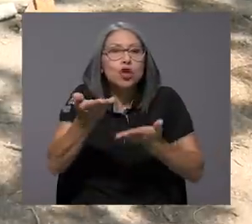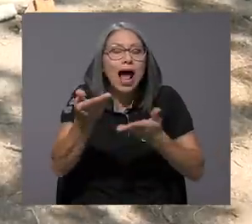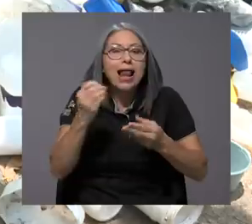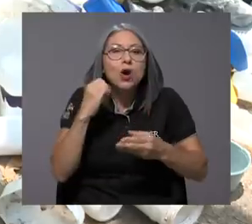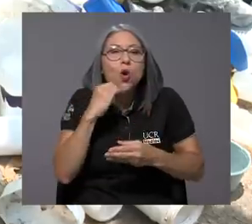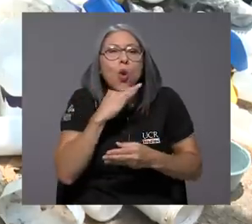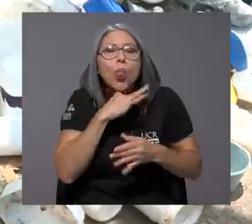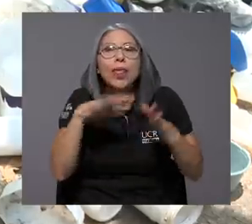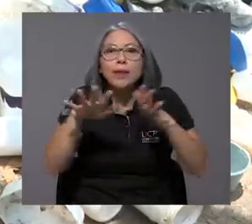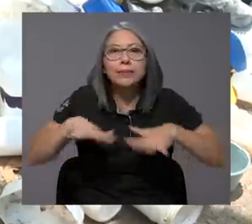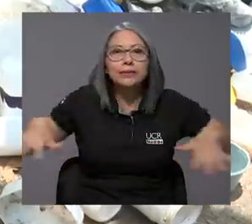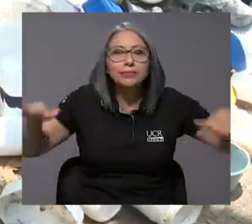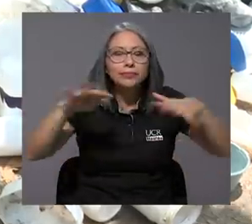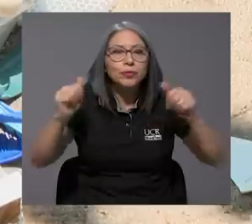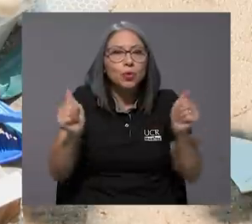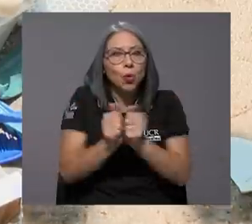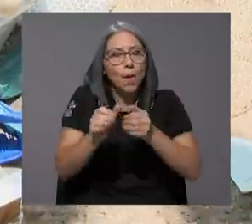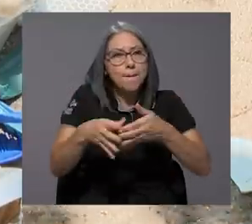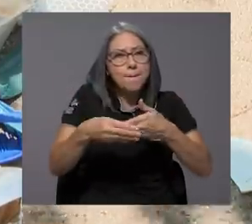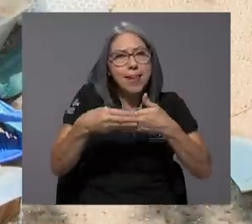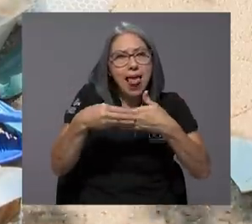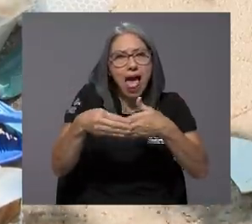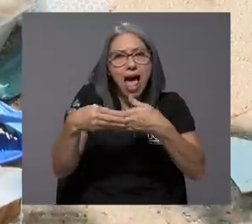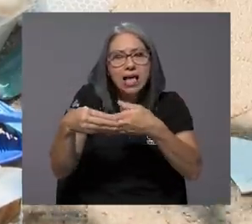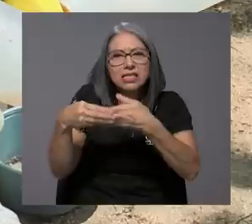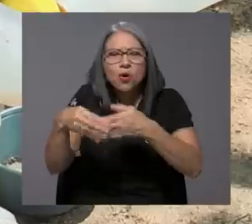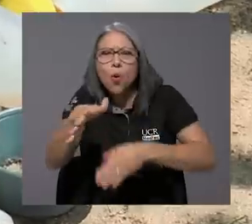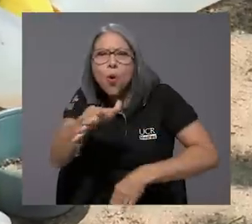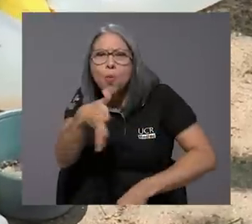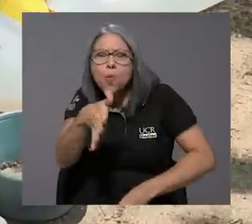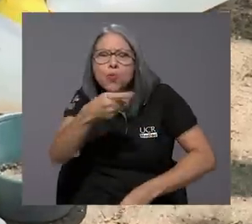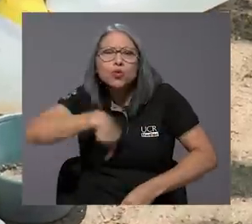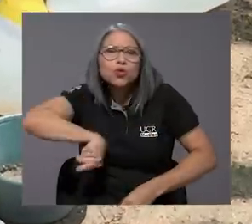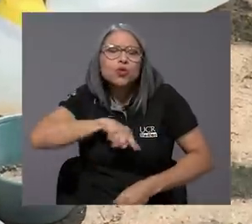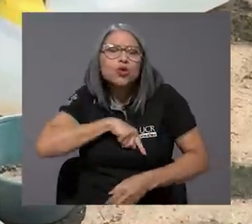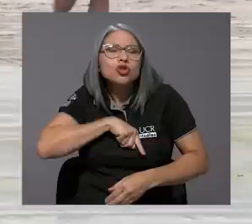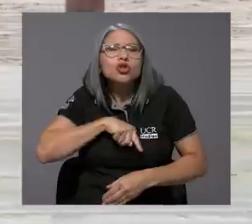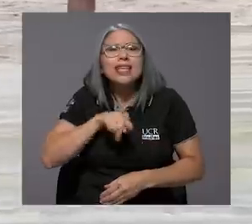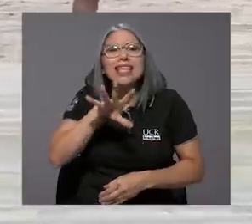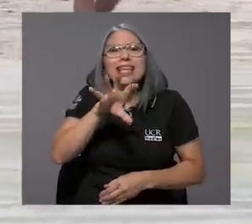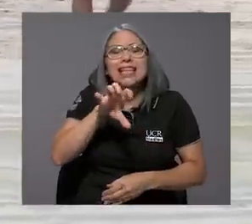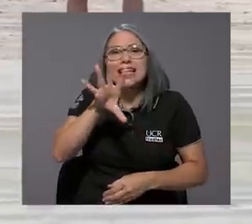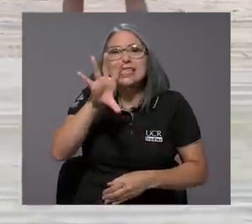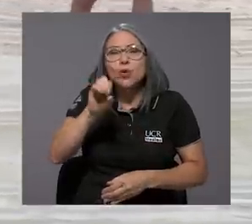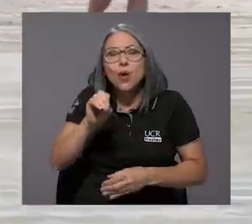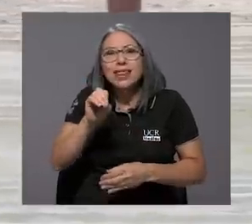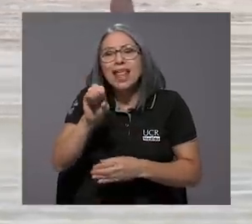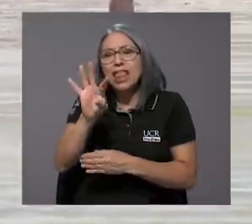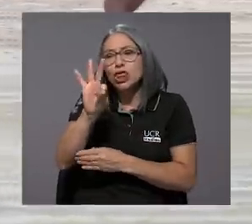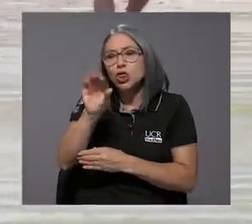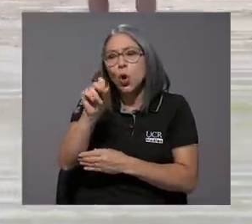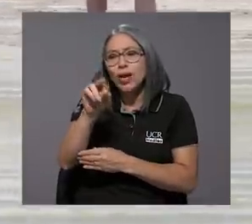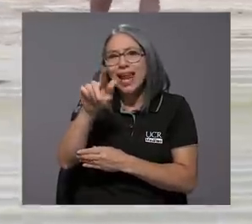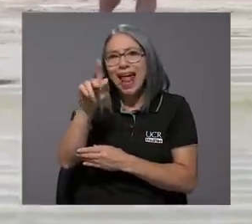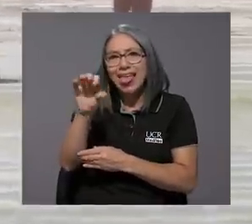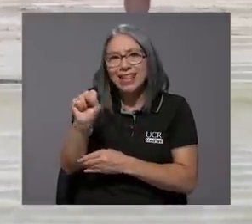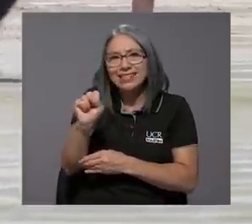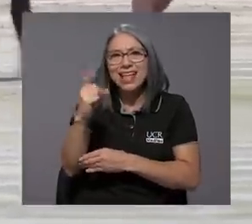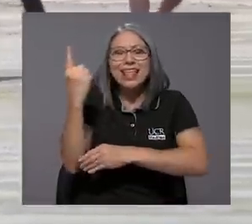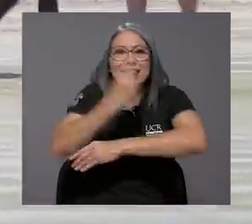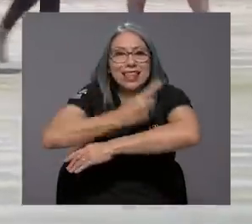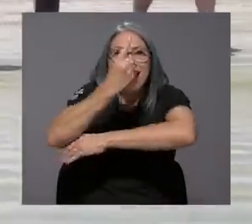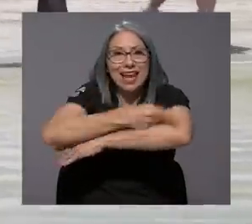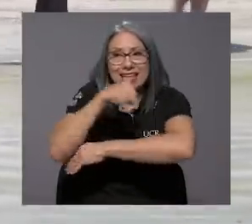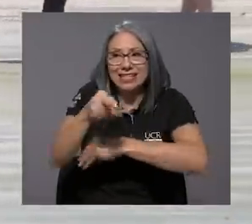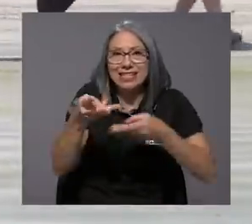contaminación ambiental con plástico. Producimos alrededor de 550 toneladas diarias de este